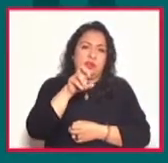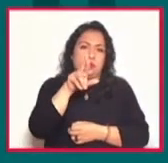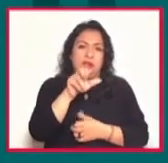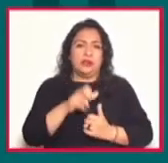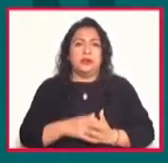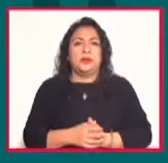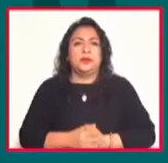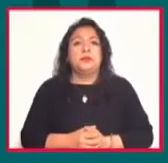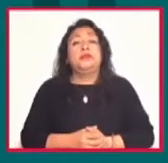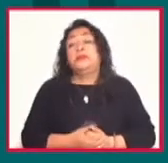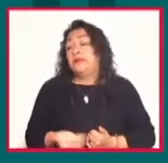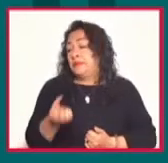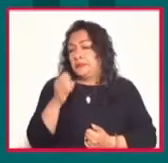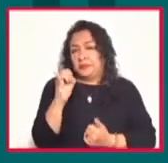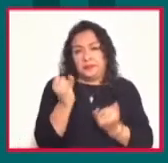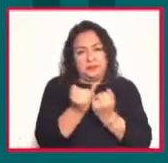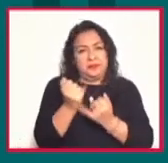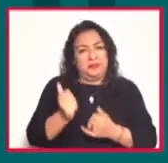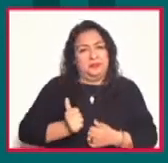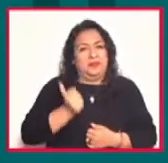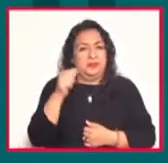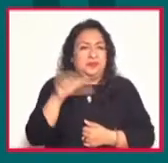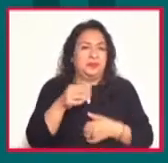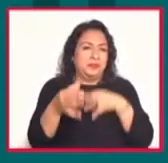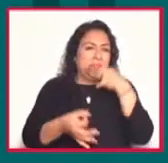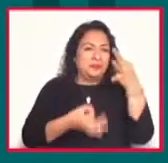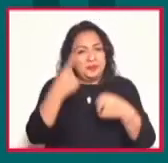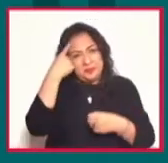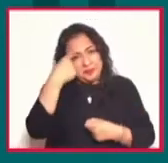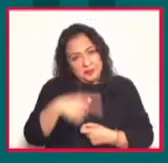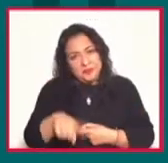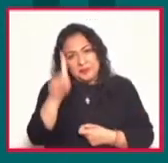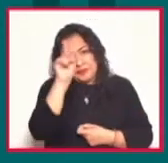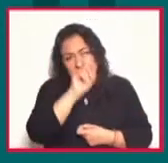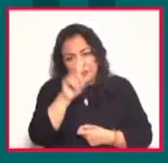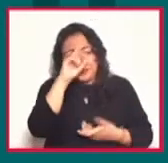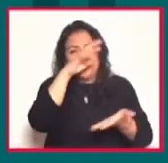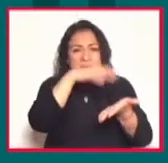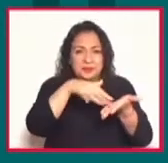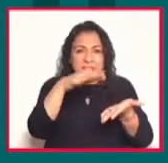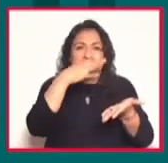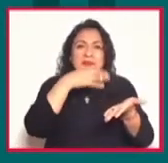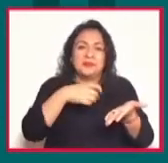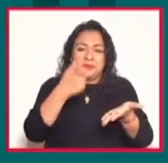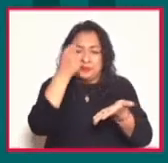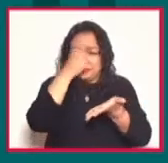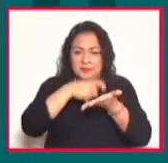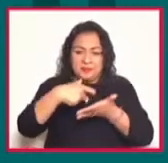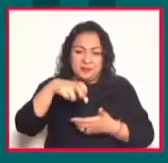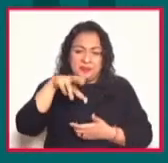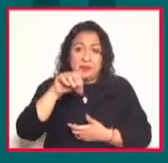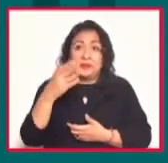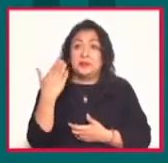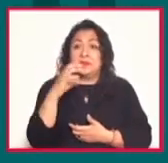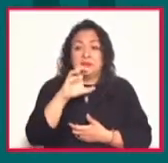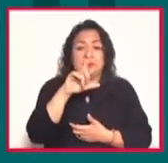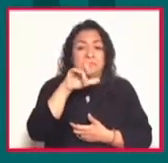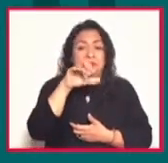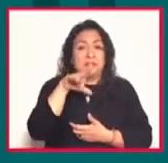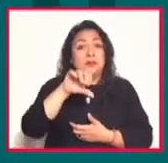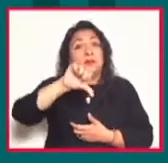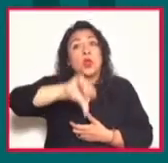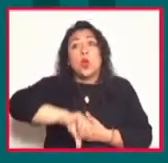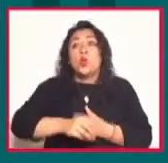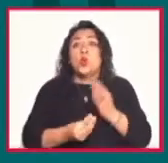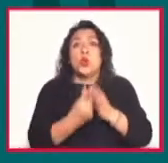Y así como aprovechamos esta nota para recomendarles leer y celebrar la obra de Quino y hace ratito a Clarili Spector, otros dos